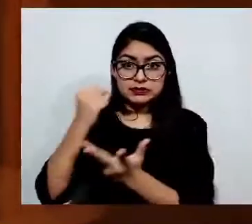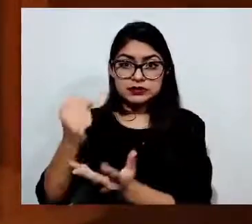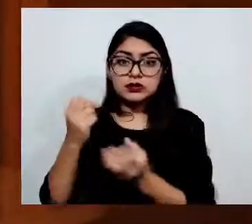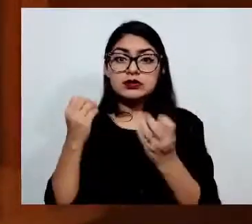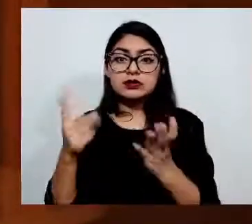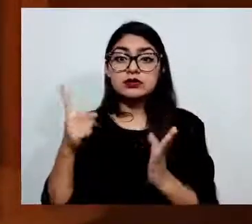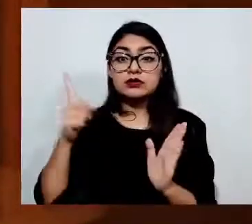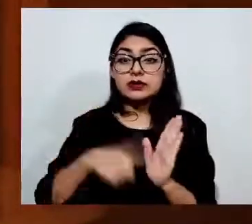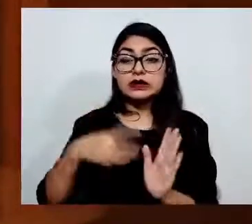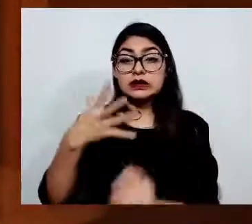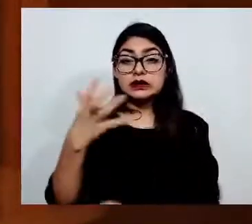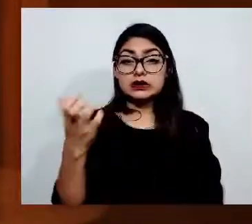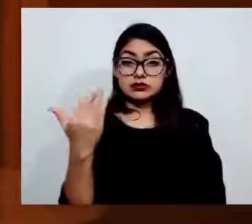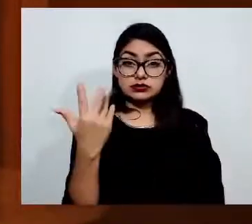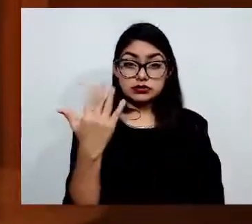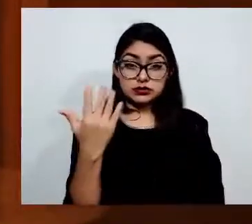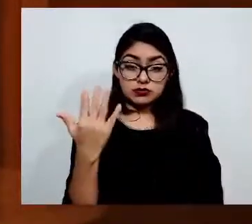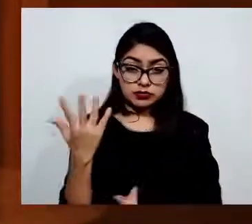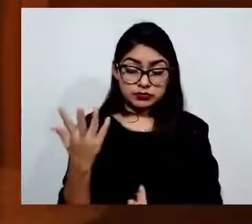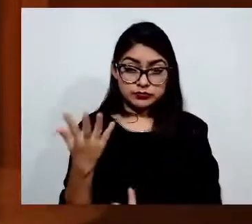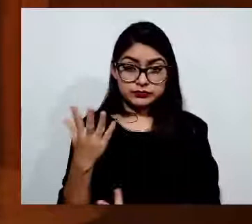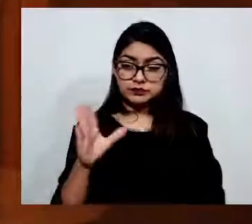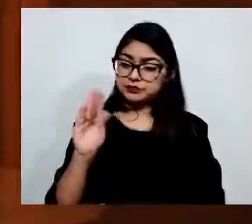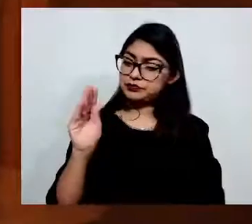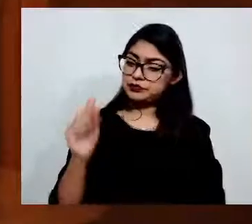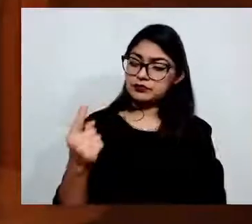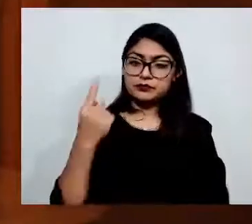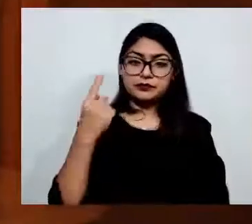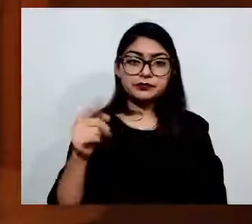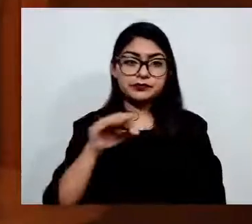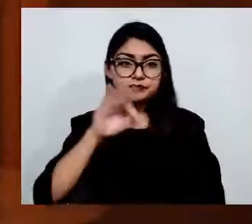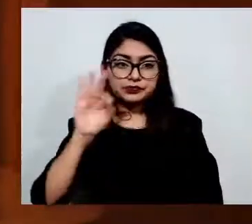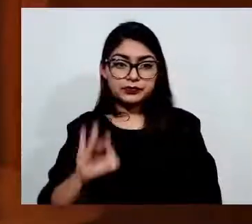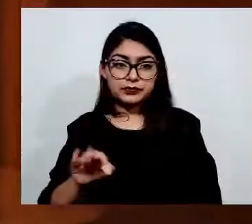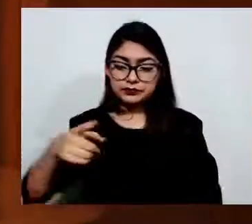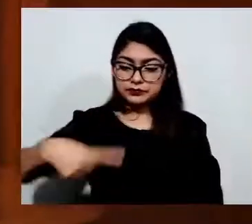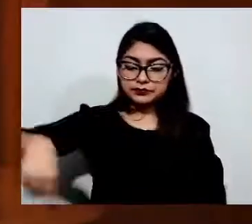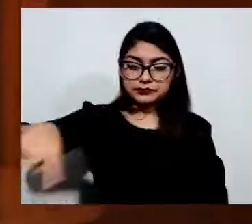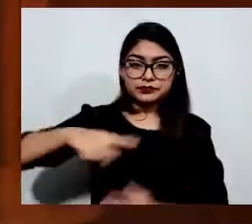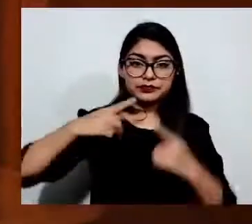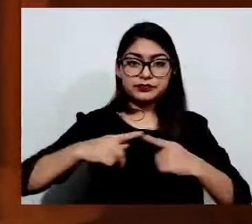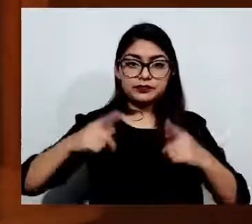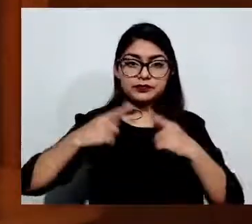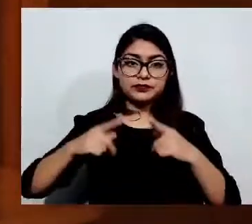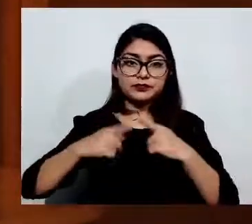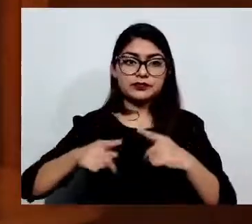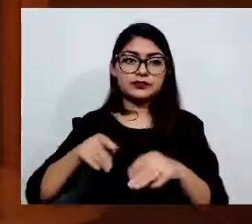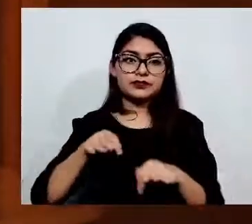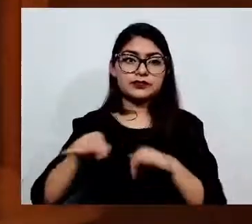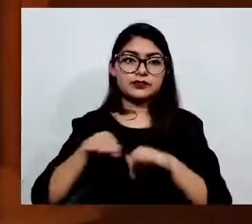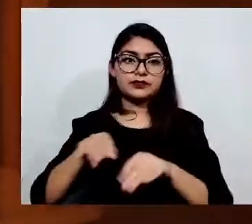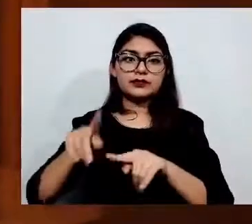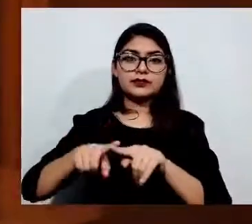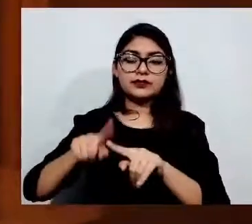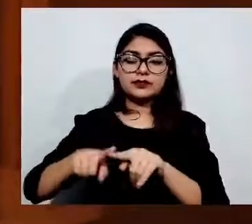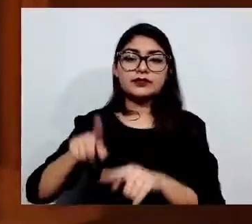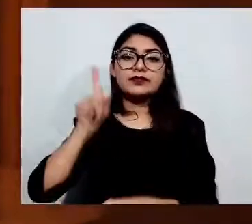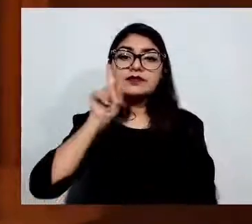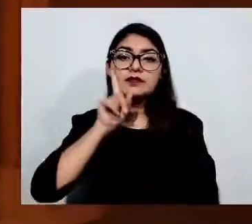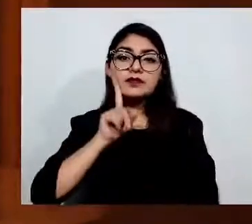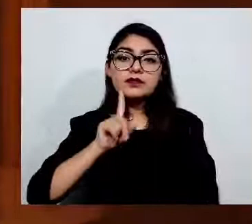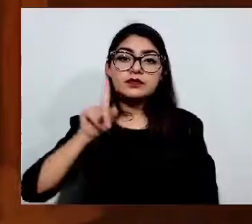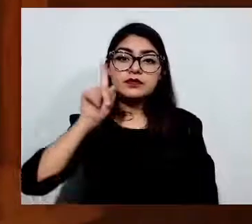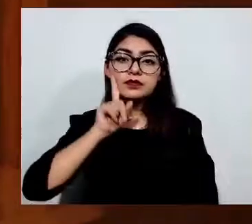por ciento de estas personas empleadas en este sector son mujeres. Muchas de ellas empezaron a